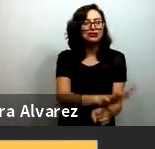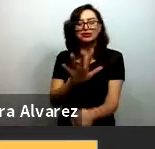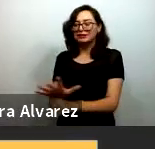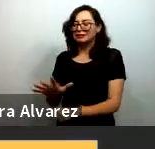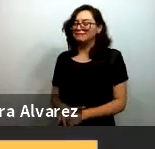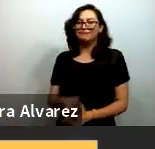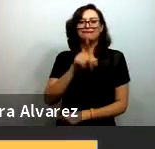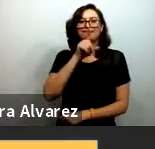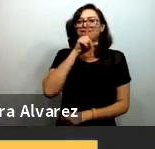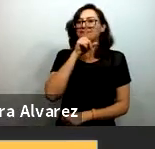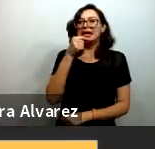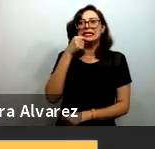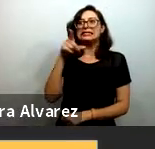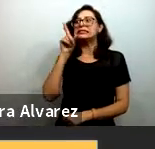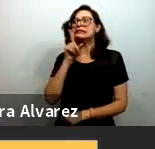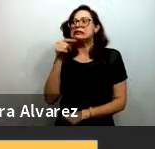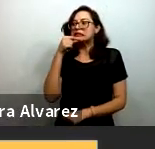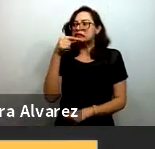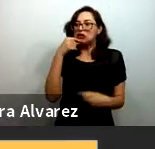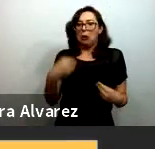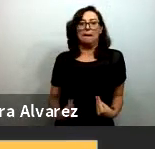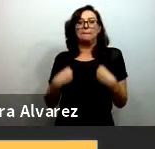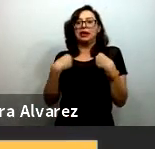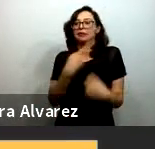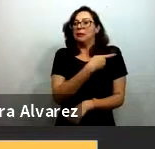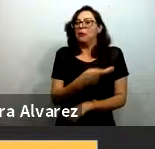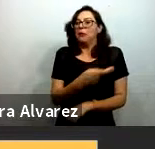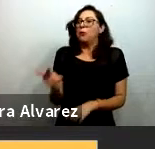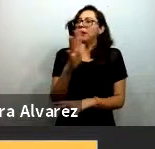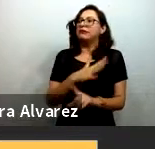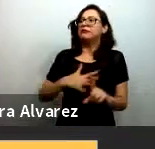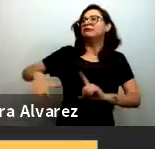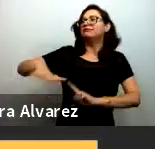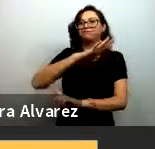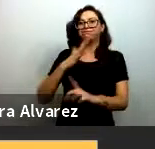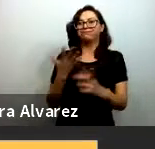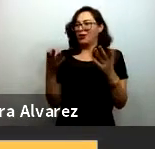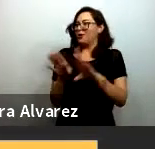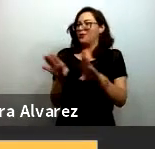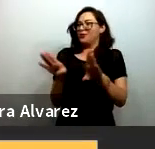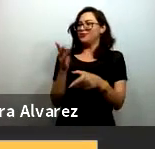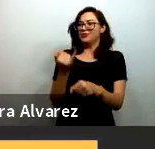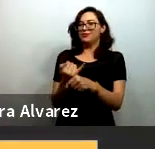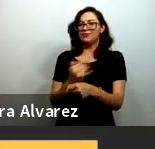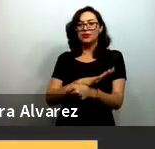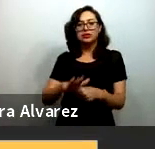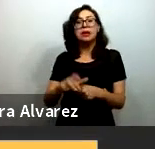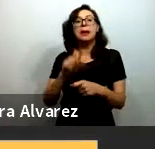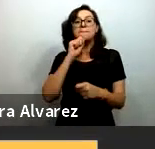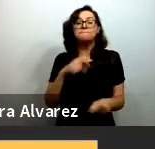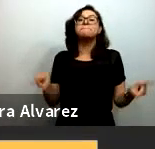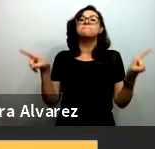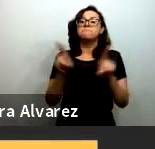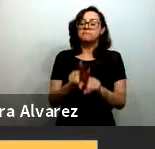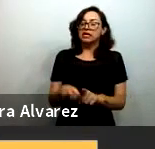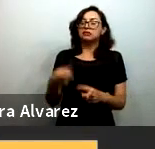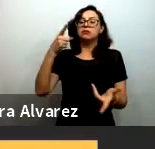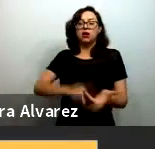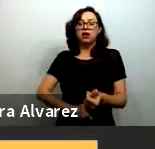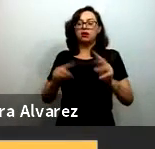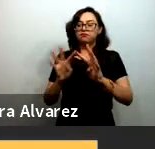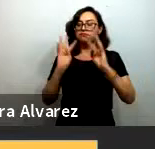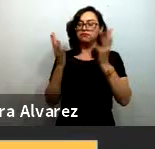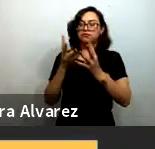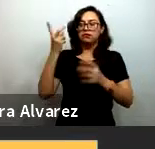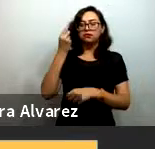las niñas y niños que viven en condiciones de mayor vulnerabilidad al mismo tiempo había una conversación al interior del consejo directivo